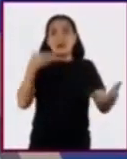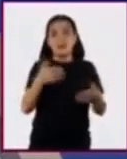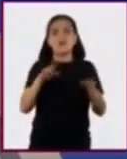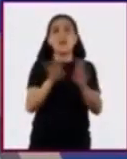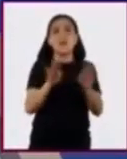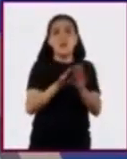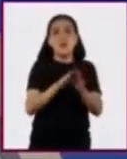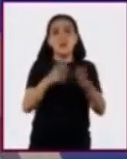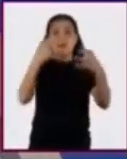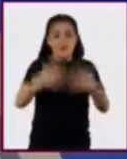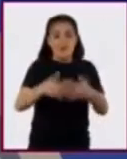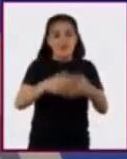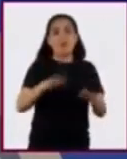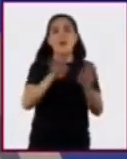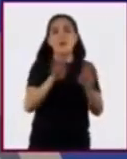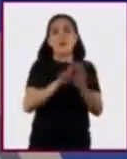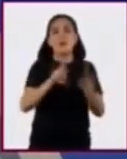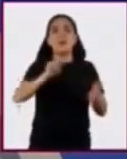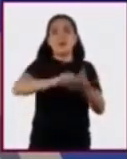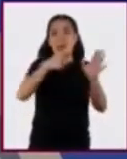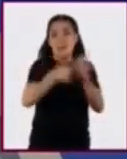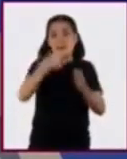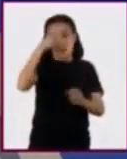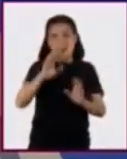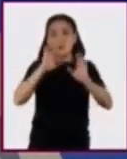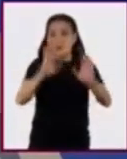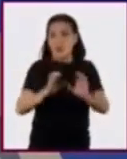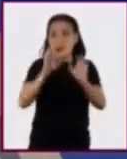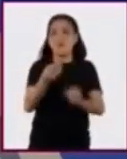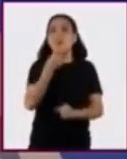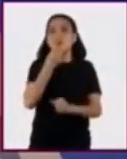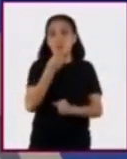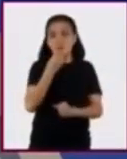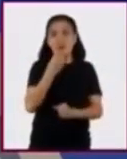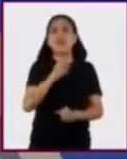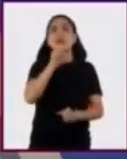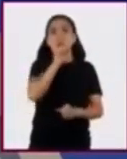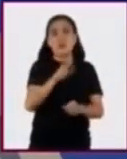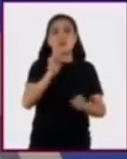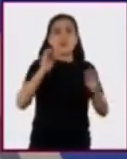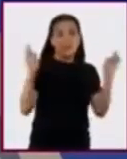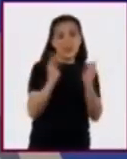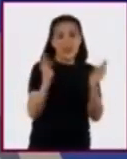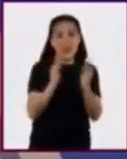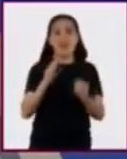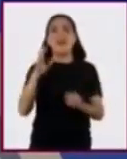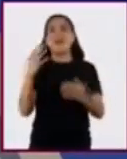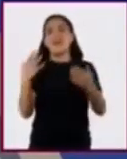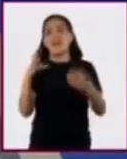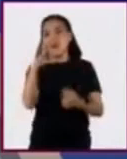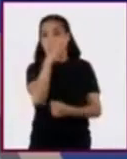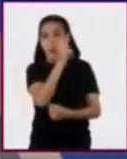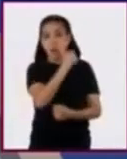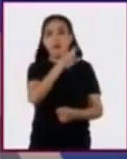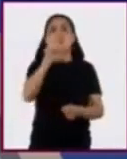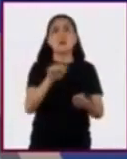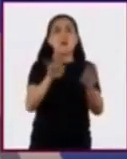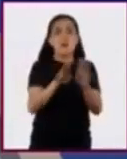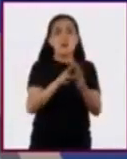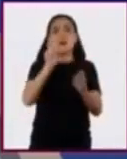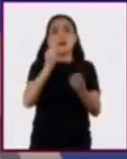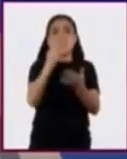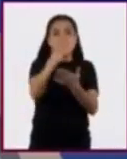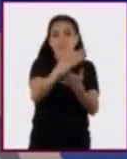distintos sistemas técnicos para conservar los alimentos mediante el frío, el calor y la deshidratación.